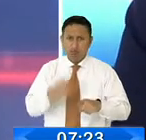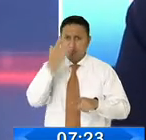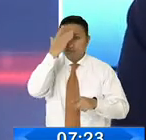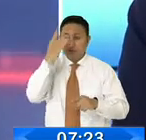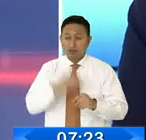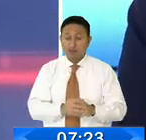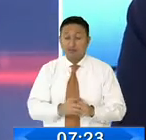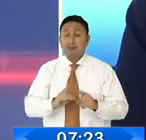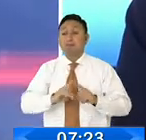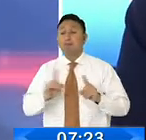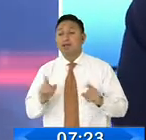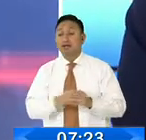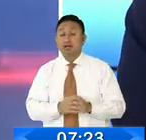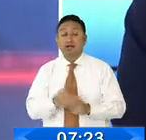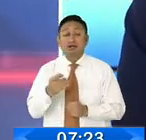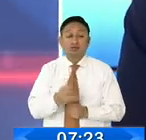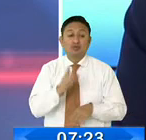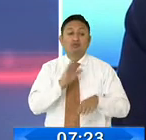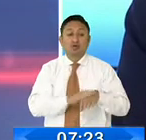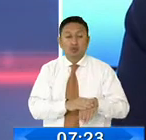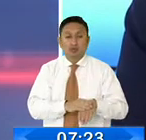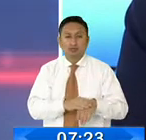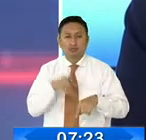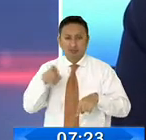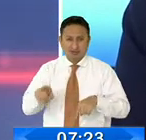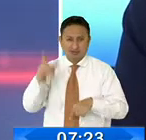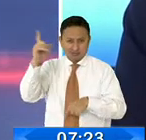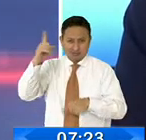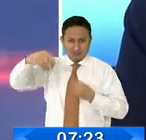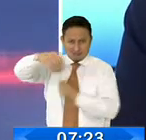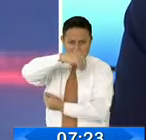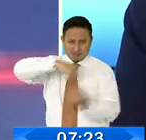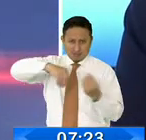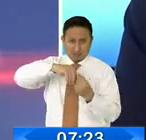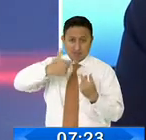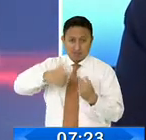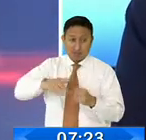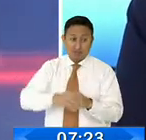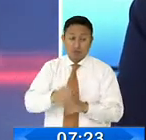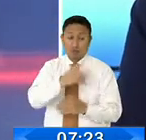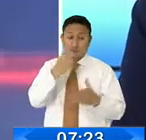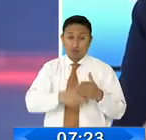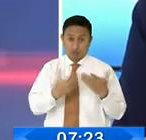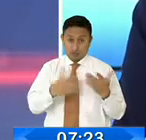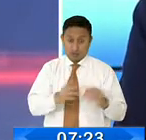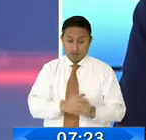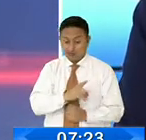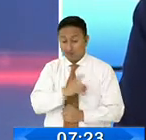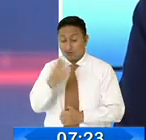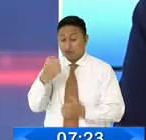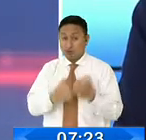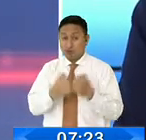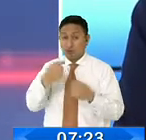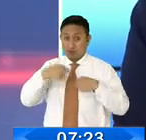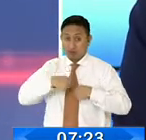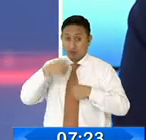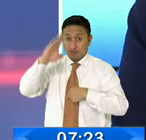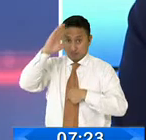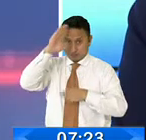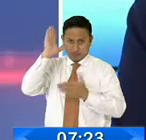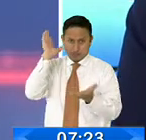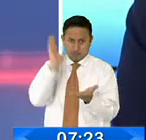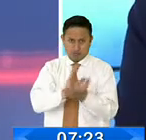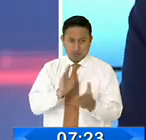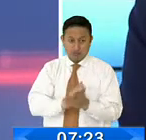pretextos, porque son pretextos por los que están vengando a sus líderes sentenciados los unos, los escándalos que destapado de Lisboa los otros,